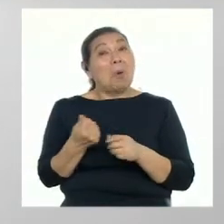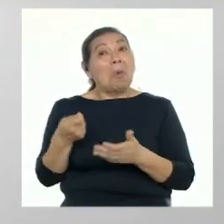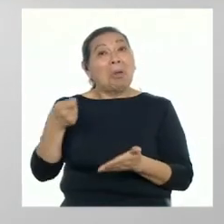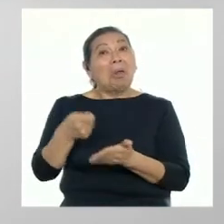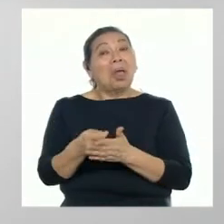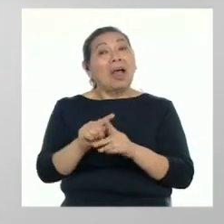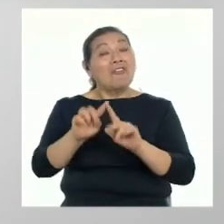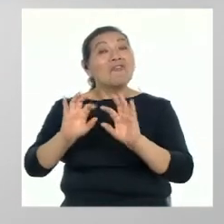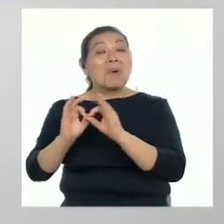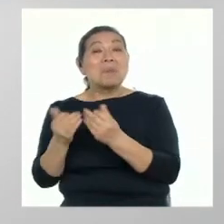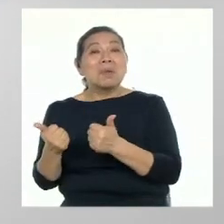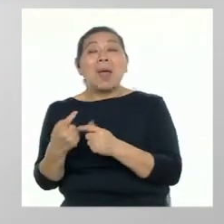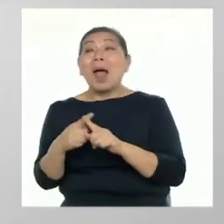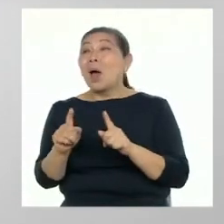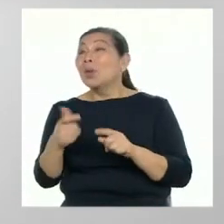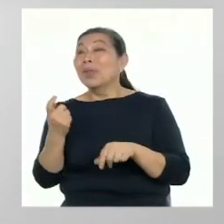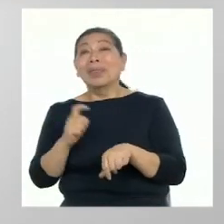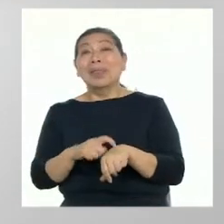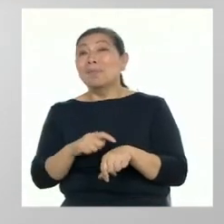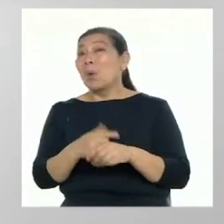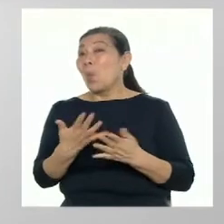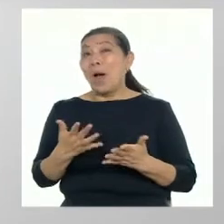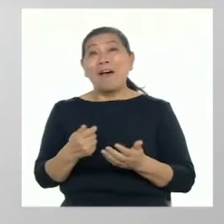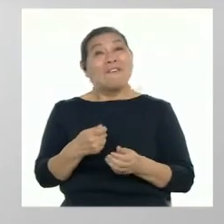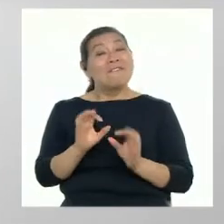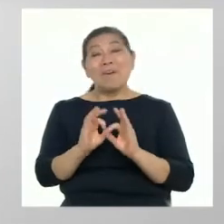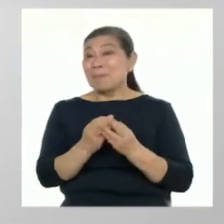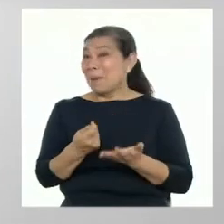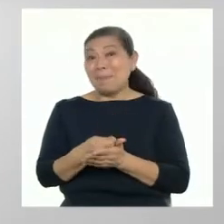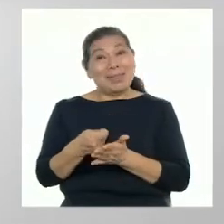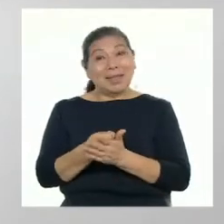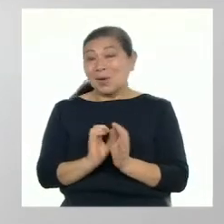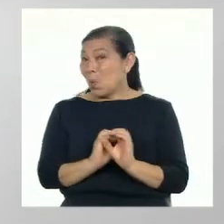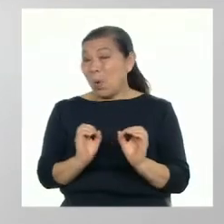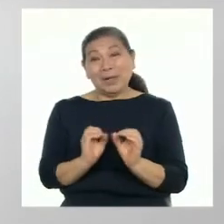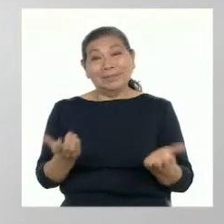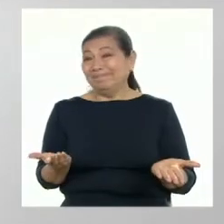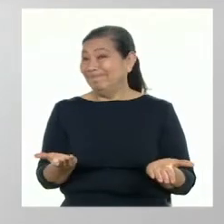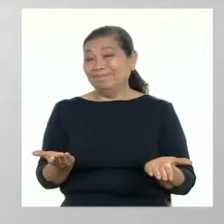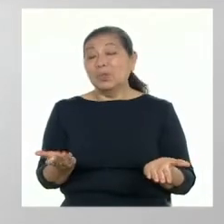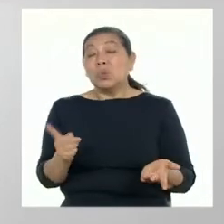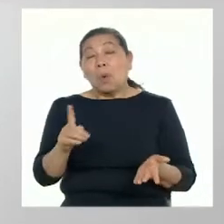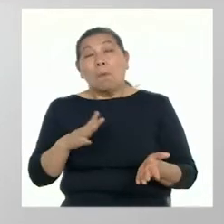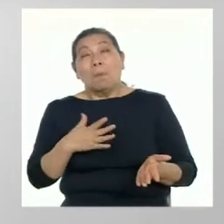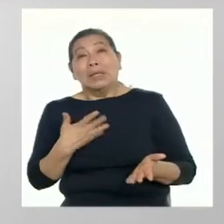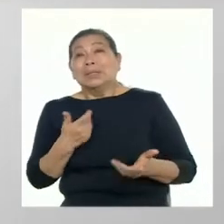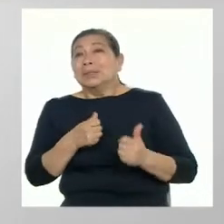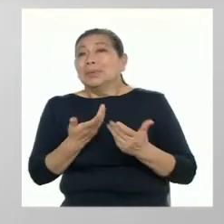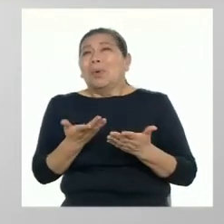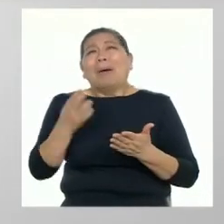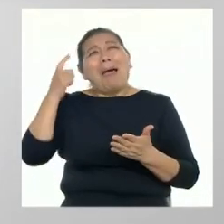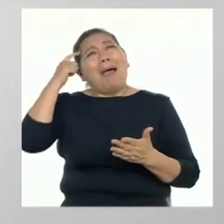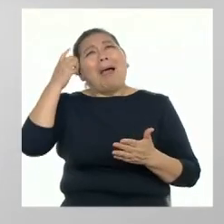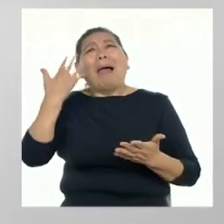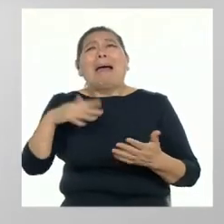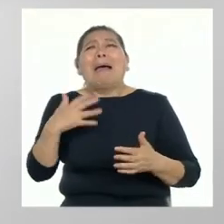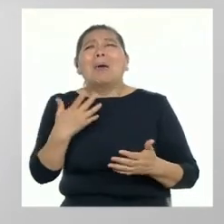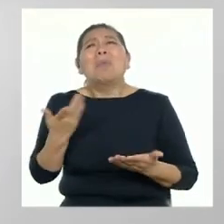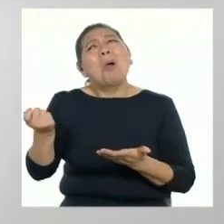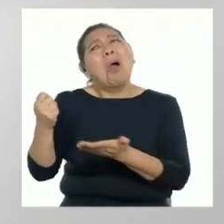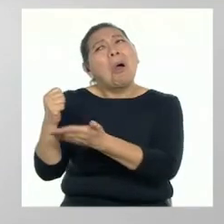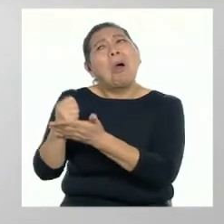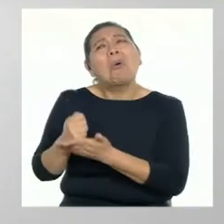ingresos y otras que no. Y esto, de una manera u otra, podría afectar a tu proyecto de vida.